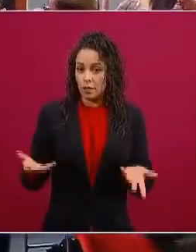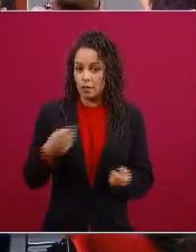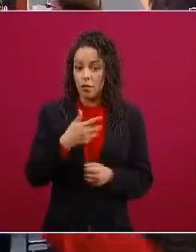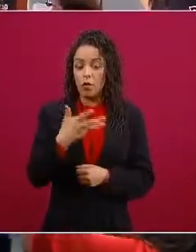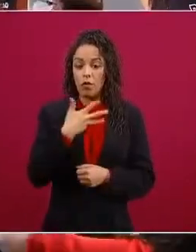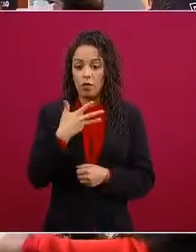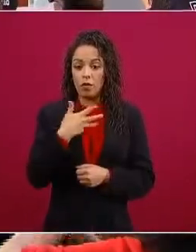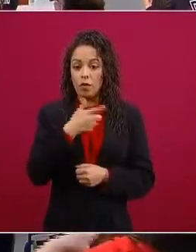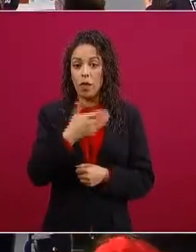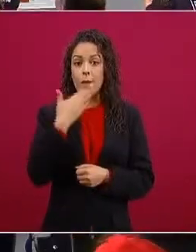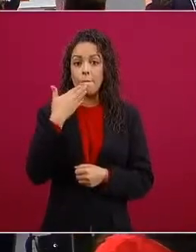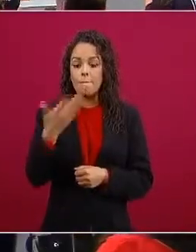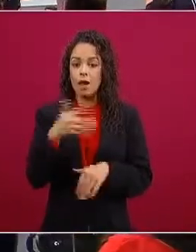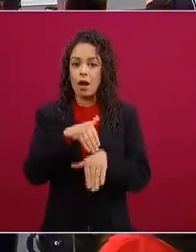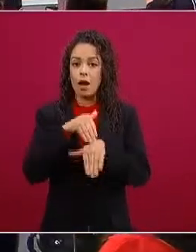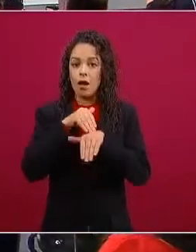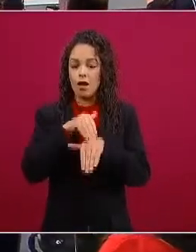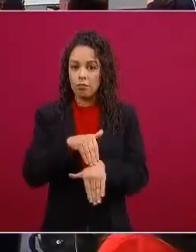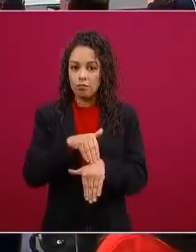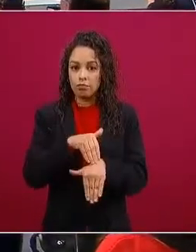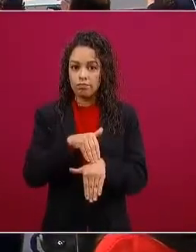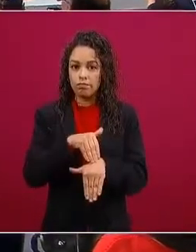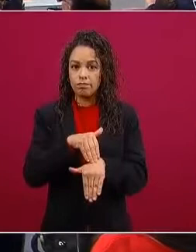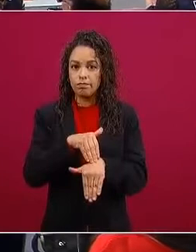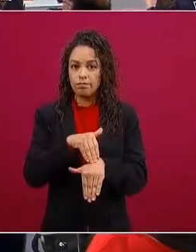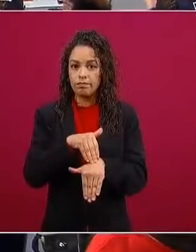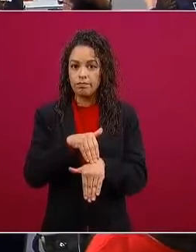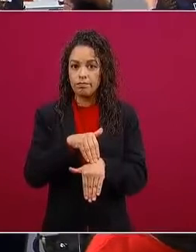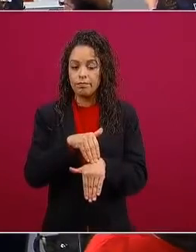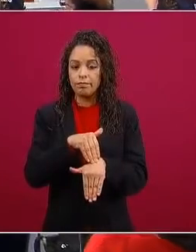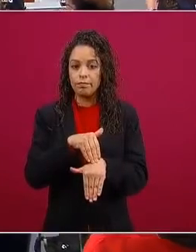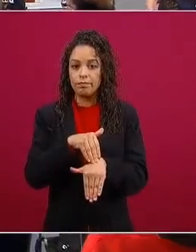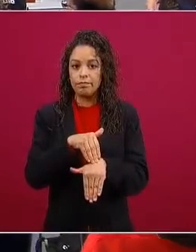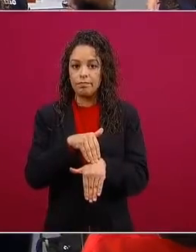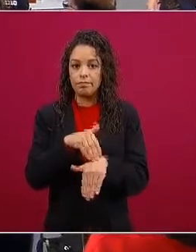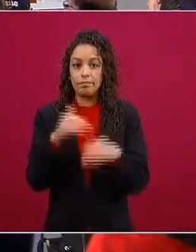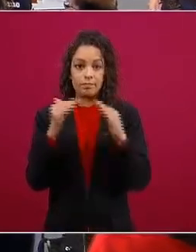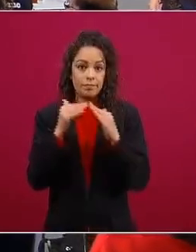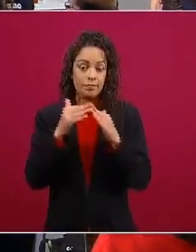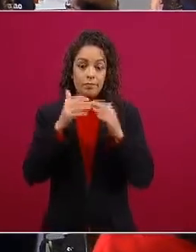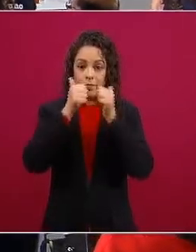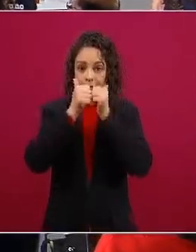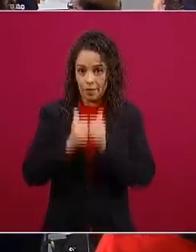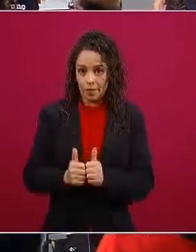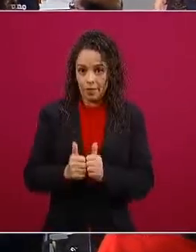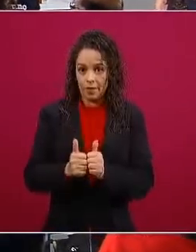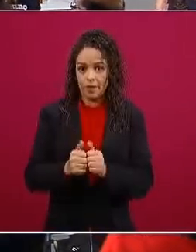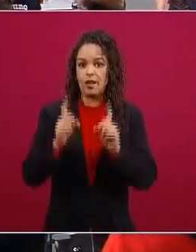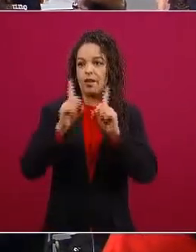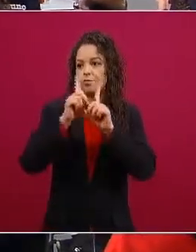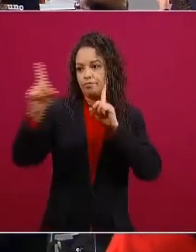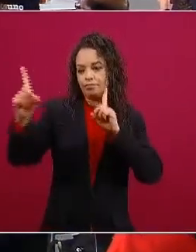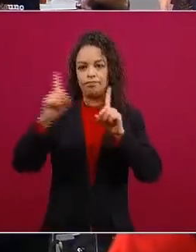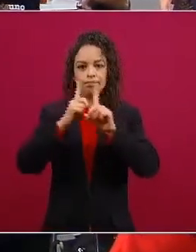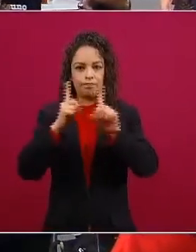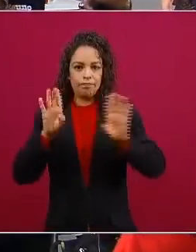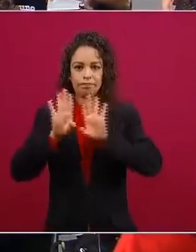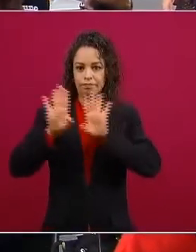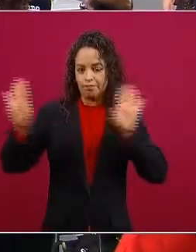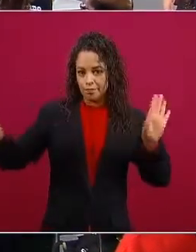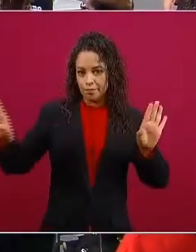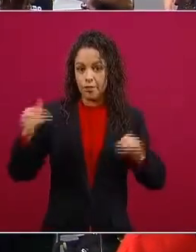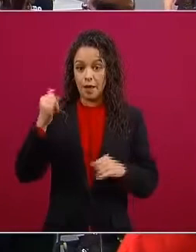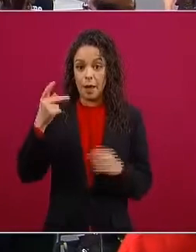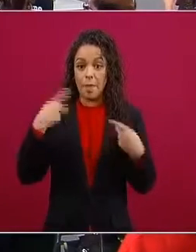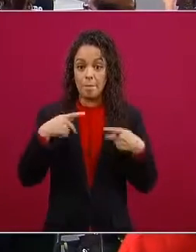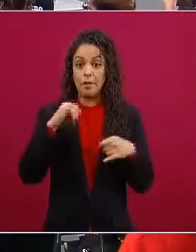medidas sanitarias de permanecer en casa y cuáles son las de menor cumplimiento se tiene la lista de que la Ciudad de